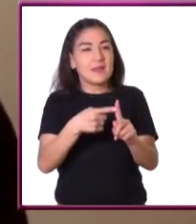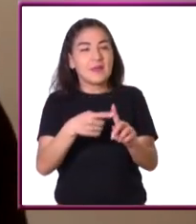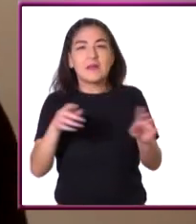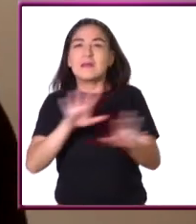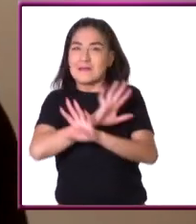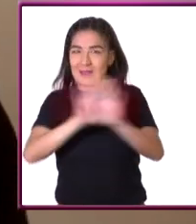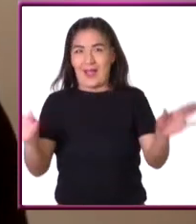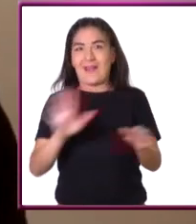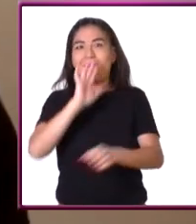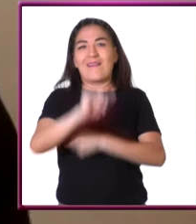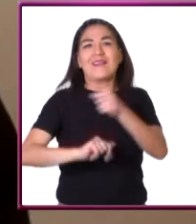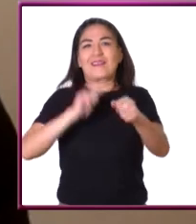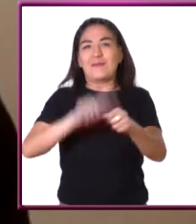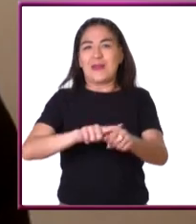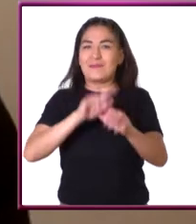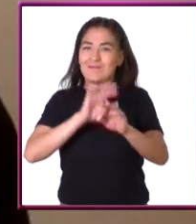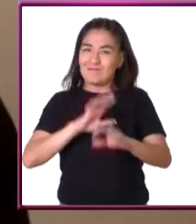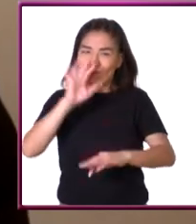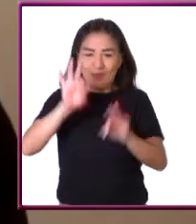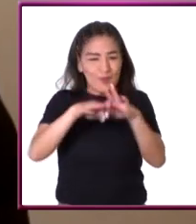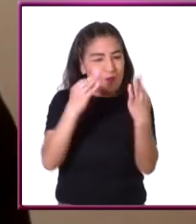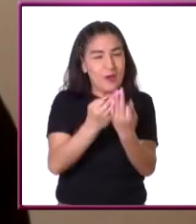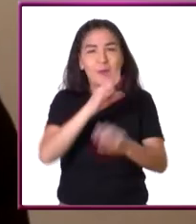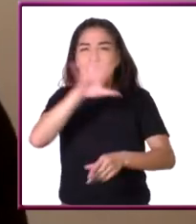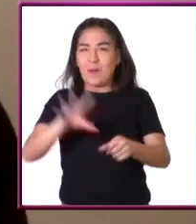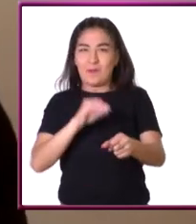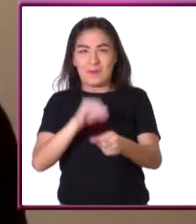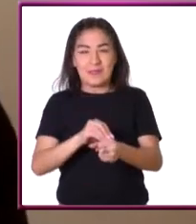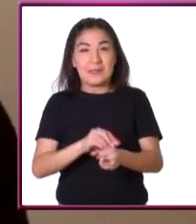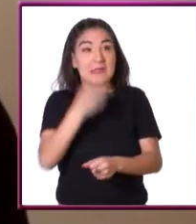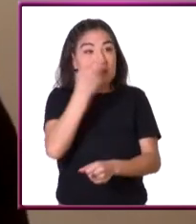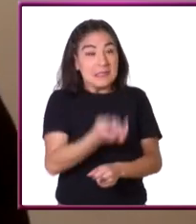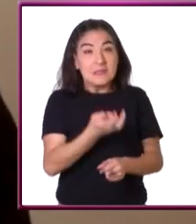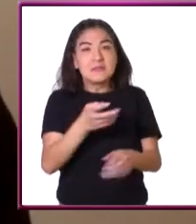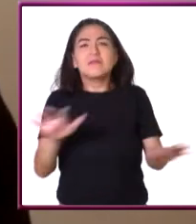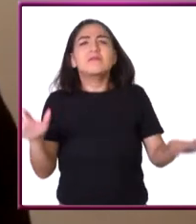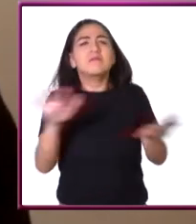organismo completo y estos cambios están,